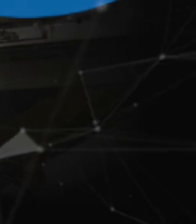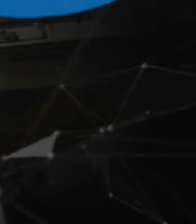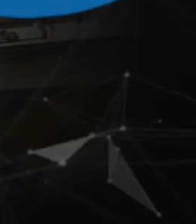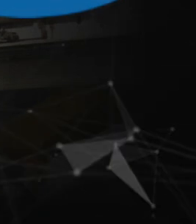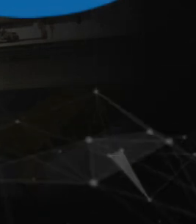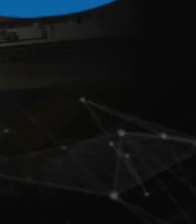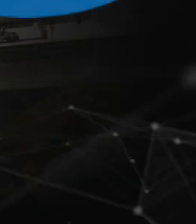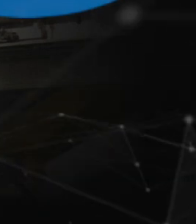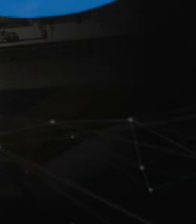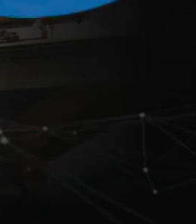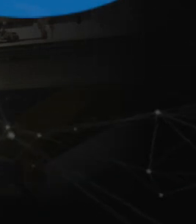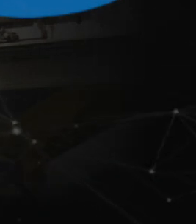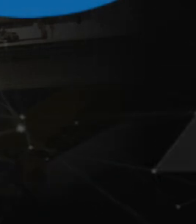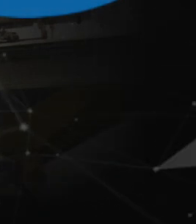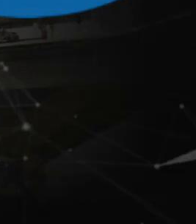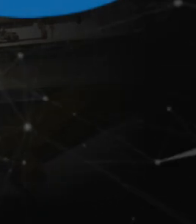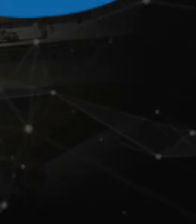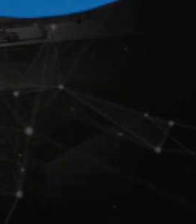reciente de nuestro canal.